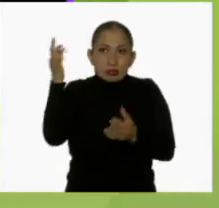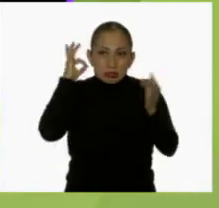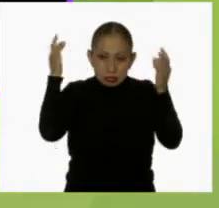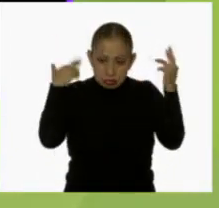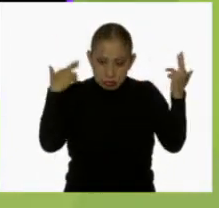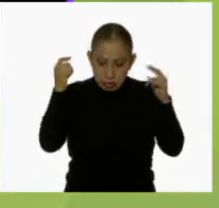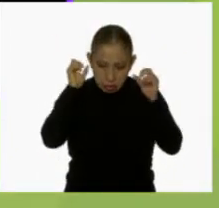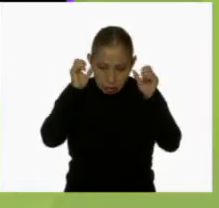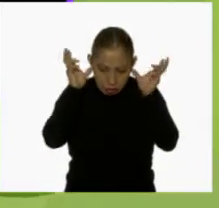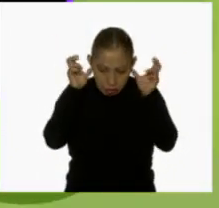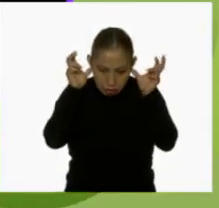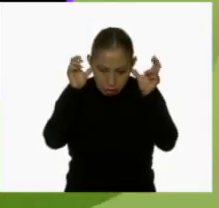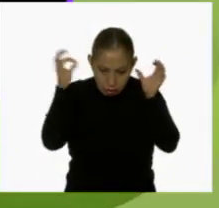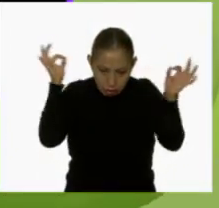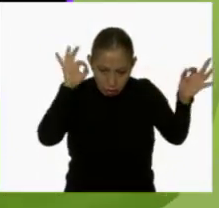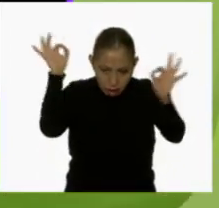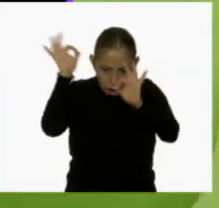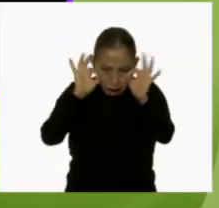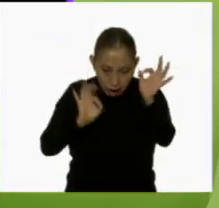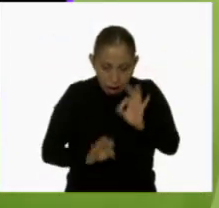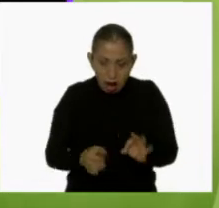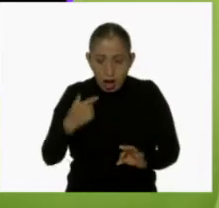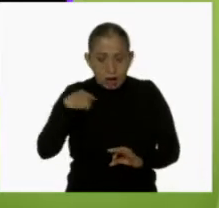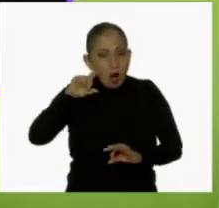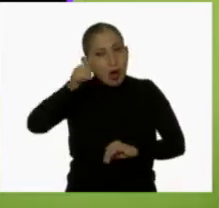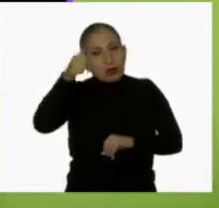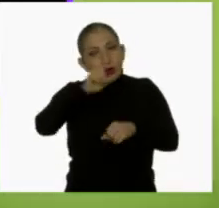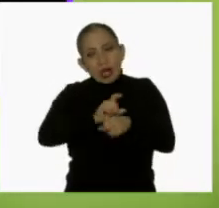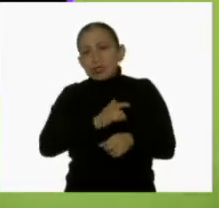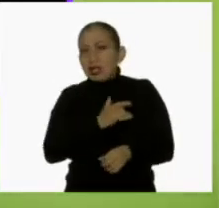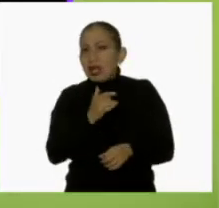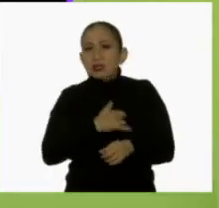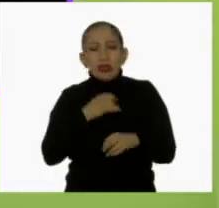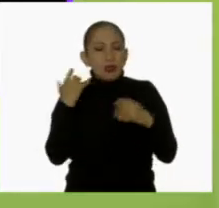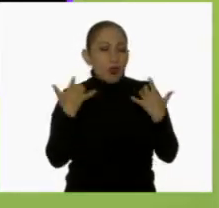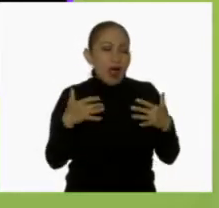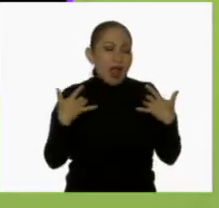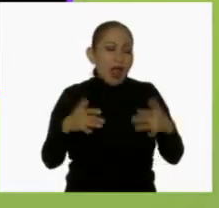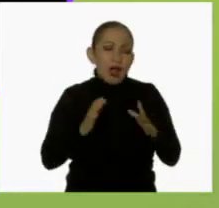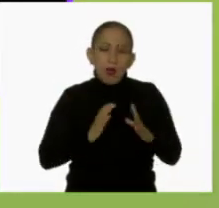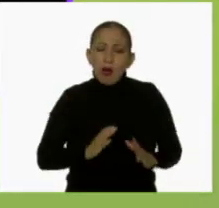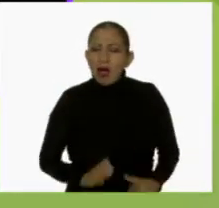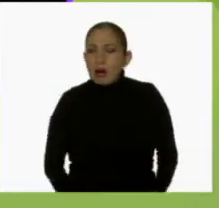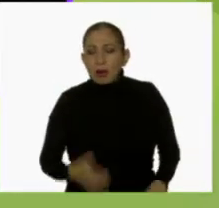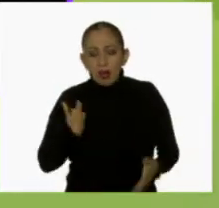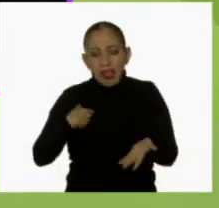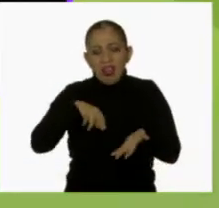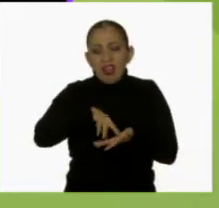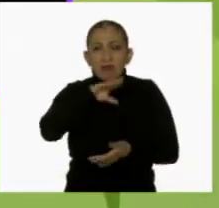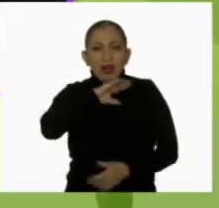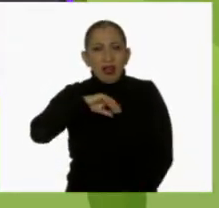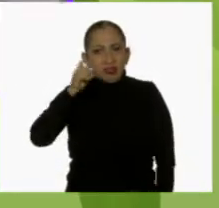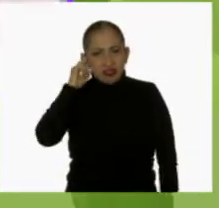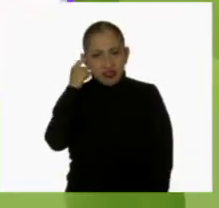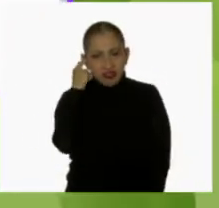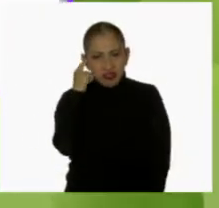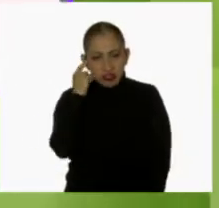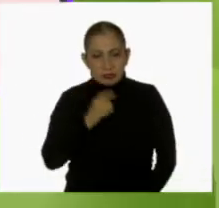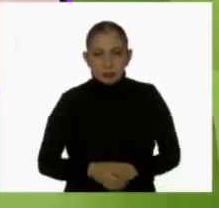quedan alerta escuchando el zumbido. Y al día siguiente siento que me duele todo el cuerpo y me levanto de muy mal humor.